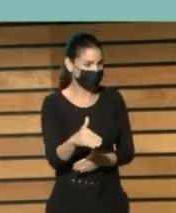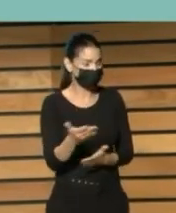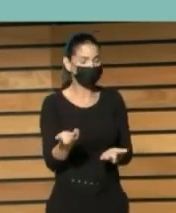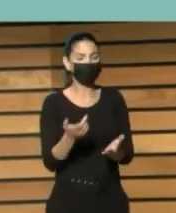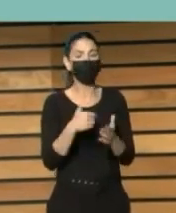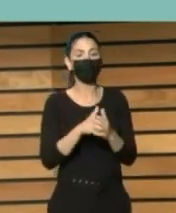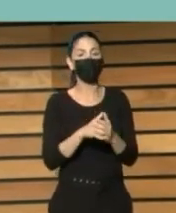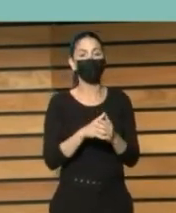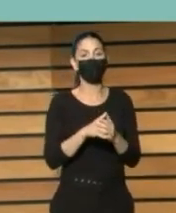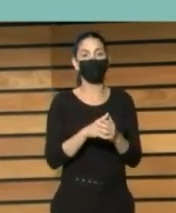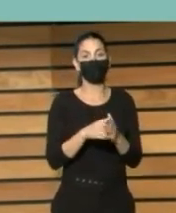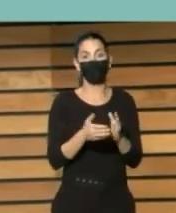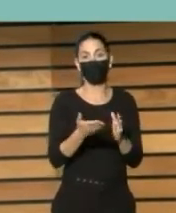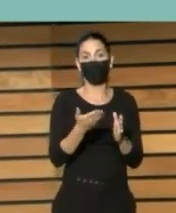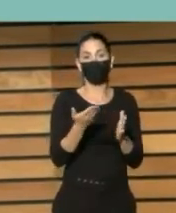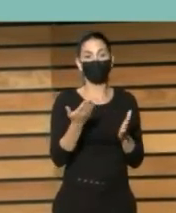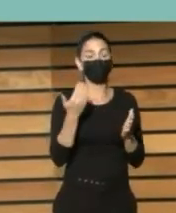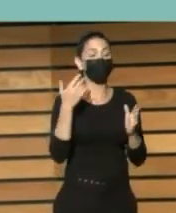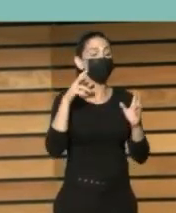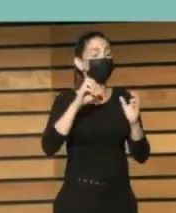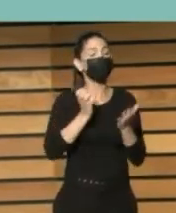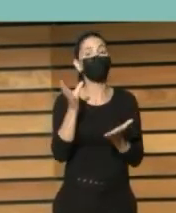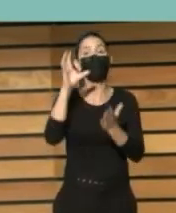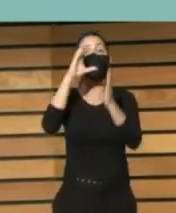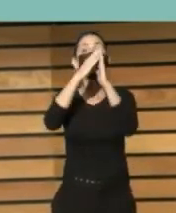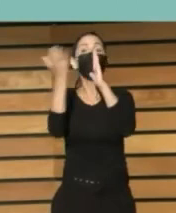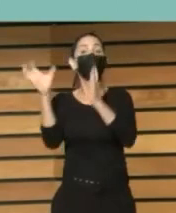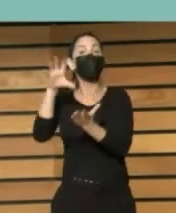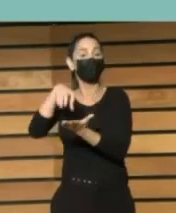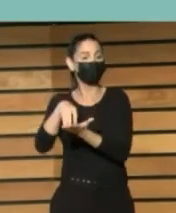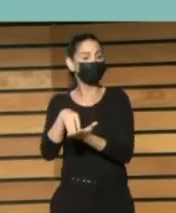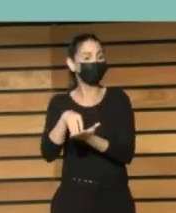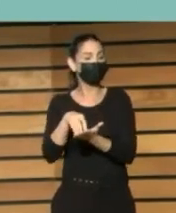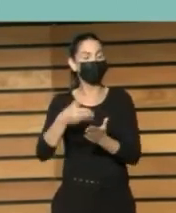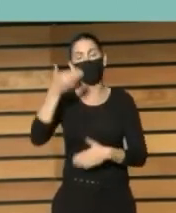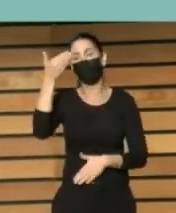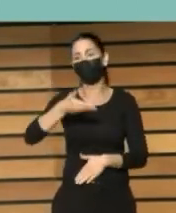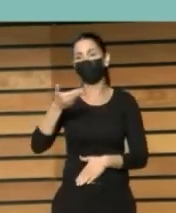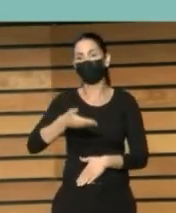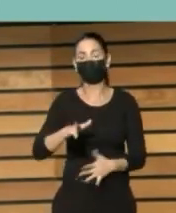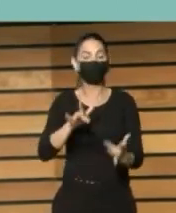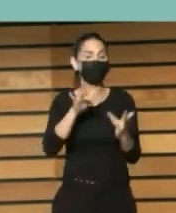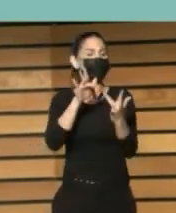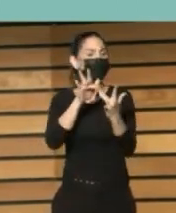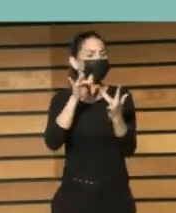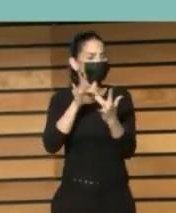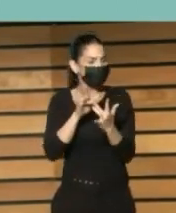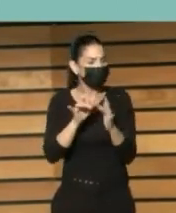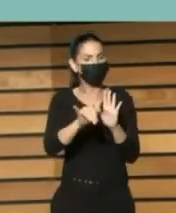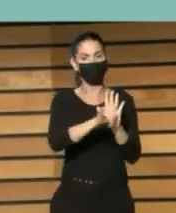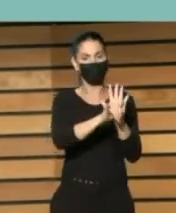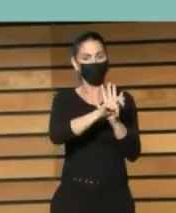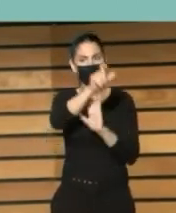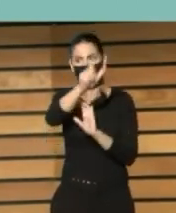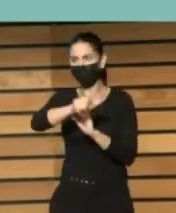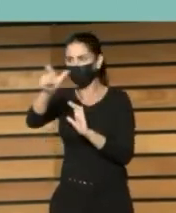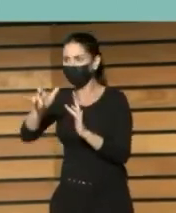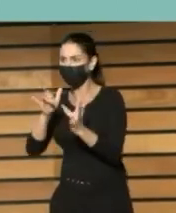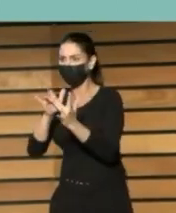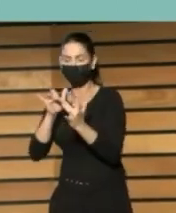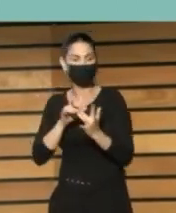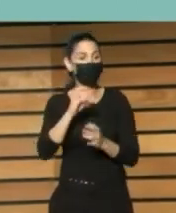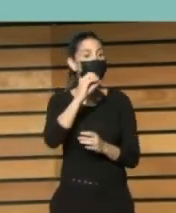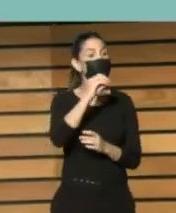diciendo a lo largo de estos días, que la biblioteca debe ser un espacio de proximidad, que no puede ser una franquicia, que los ODS son un